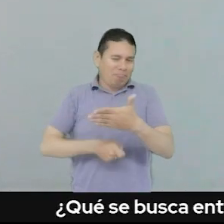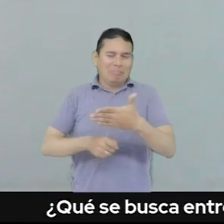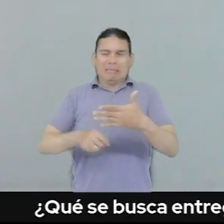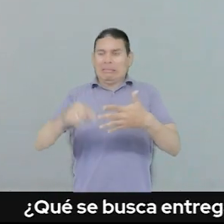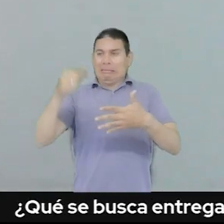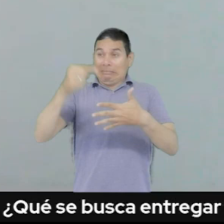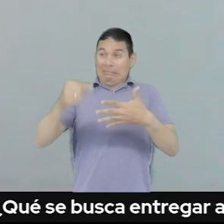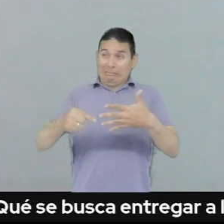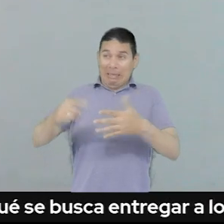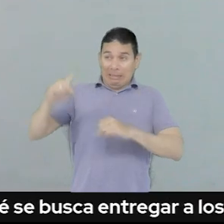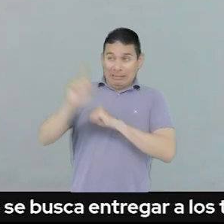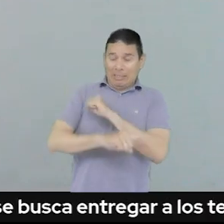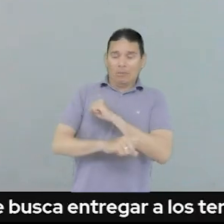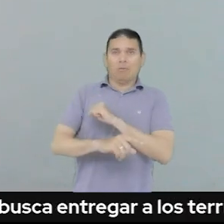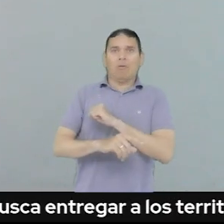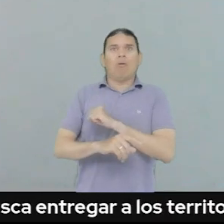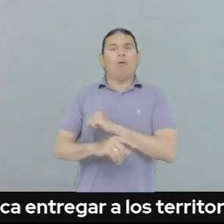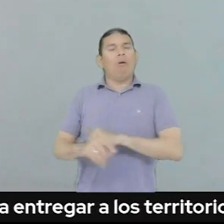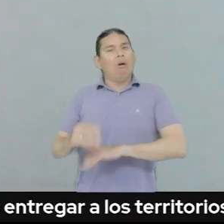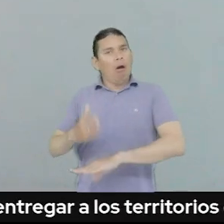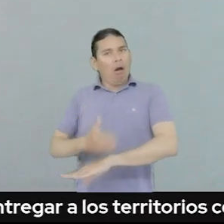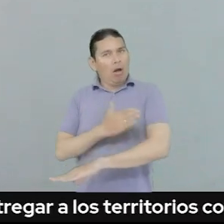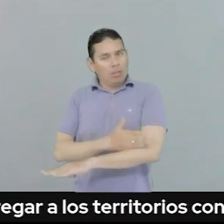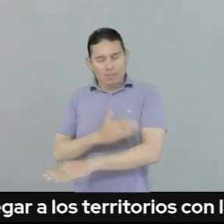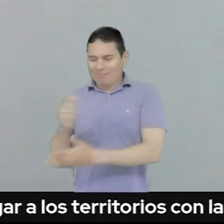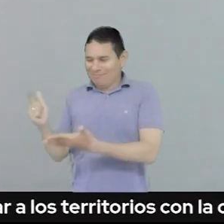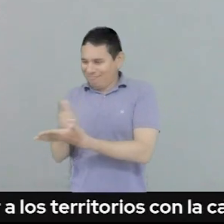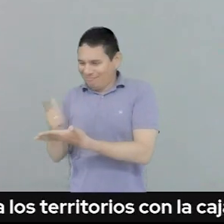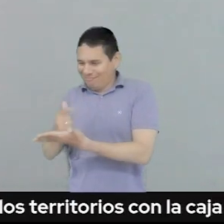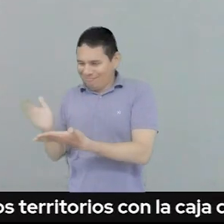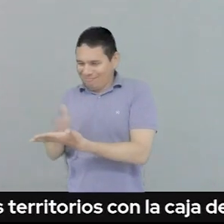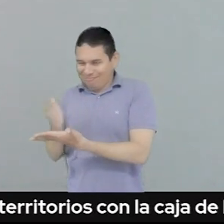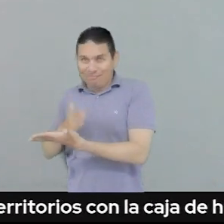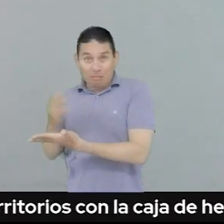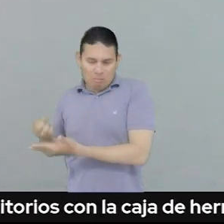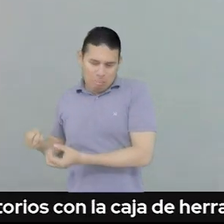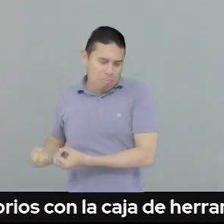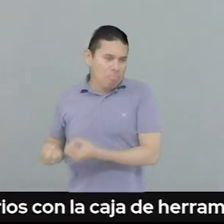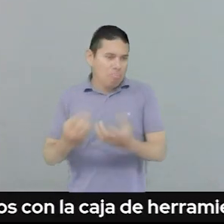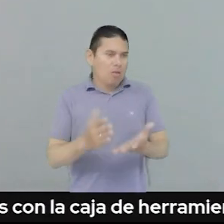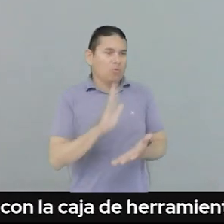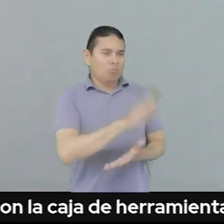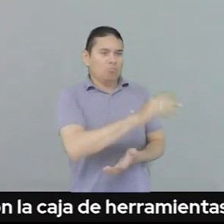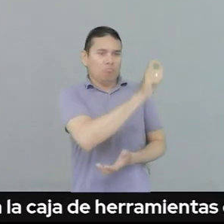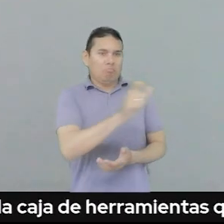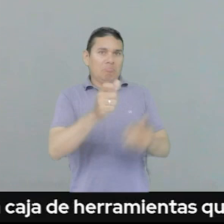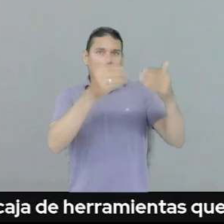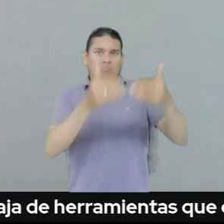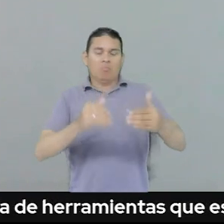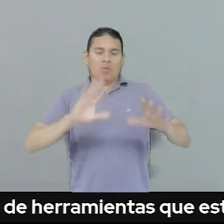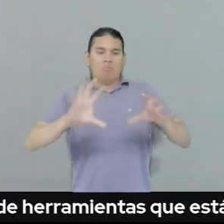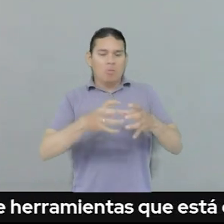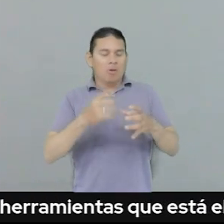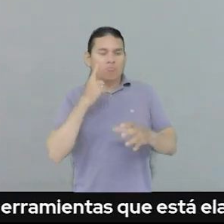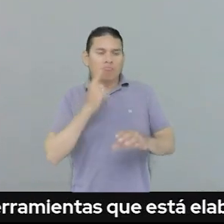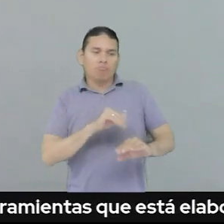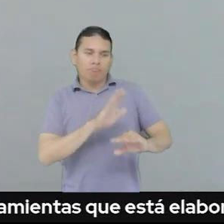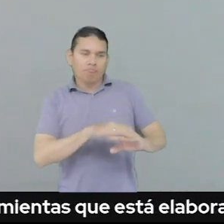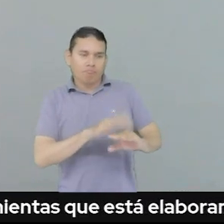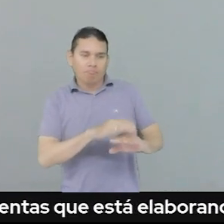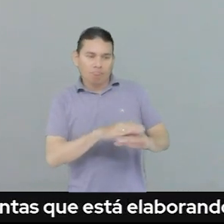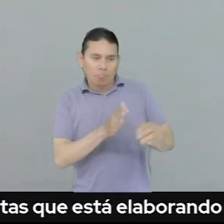entidades competentes. Entonces, con este manual, para la conformación y el fortalecimiento de organizaciones de personas con discapacidad,